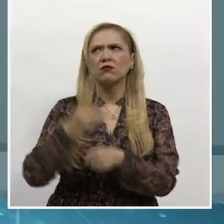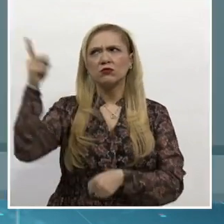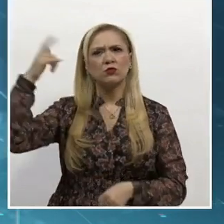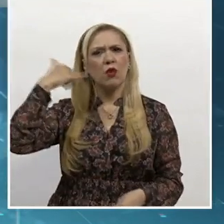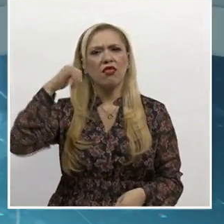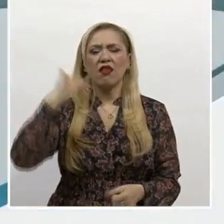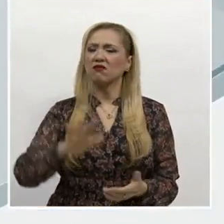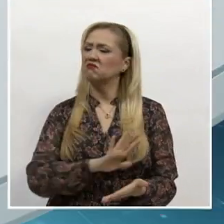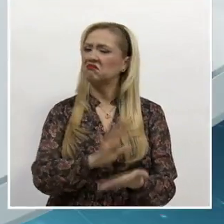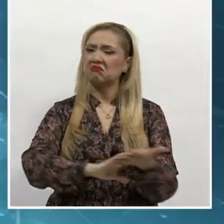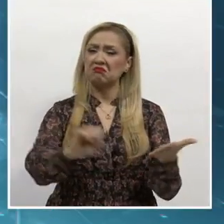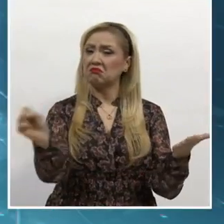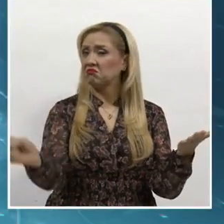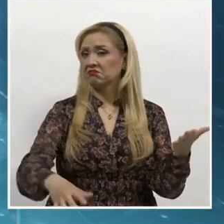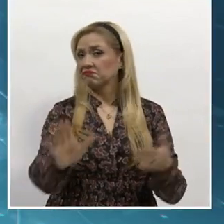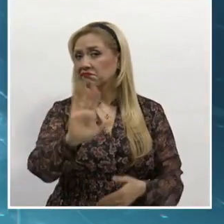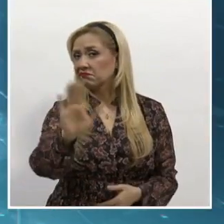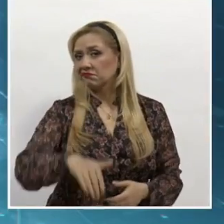Yucatán.